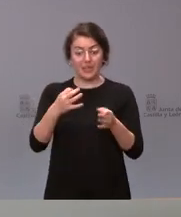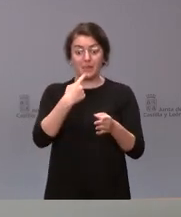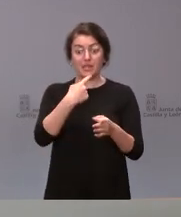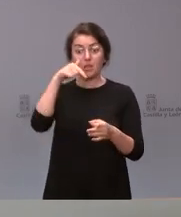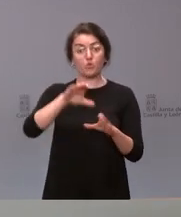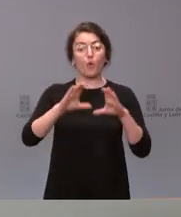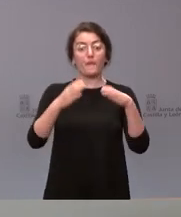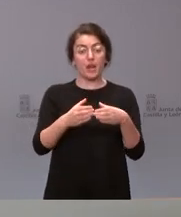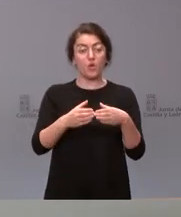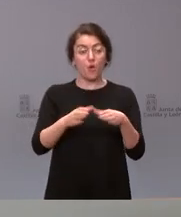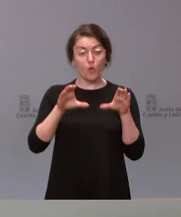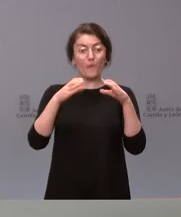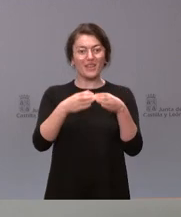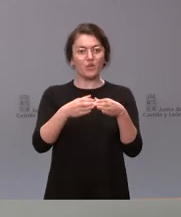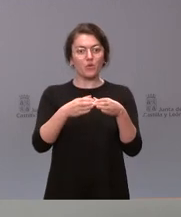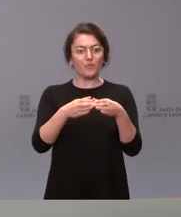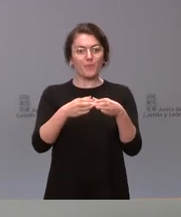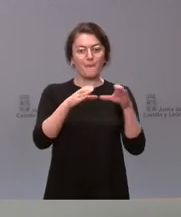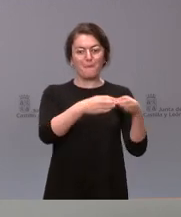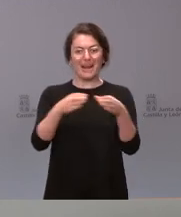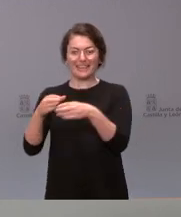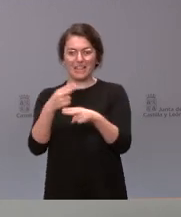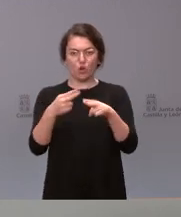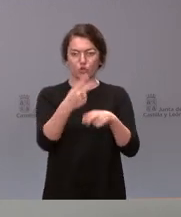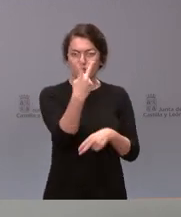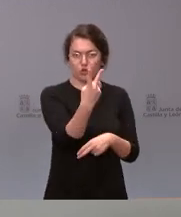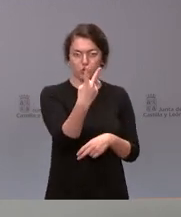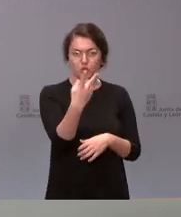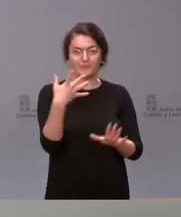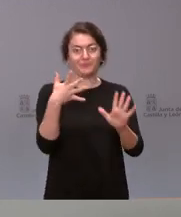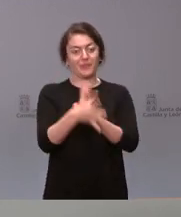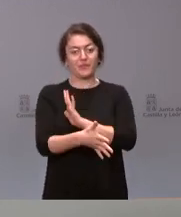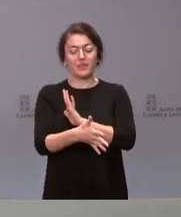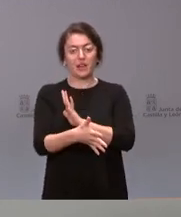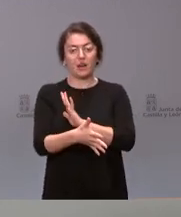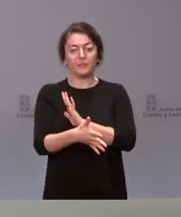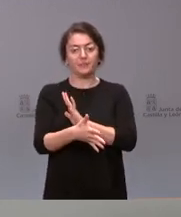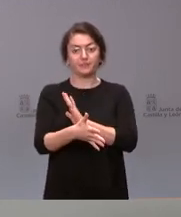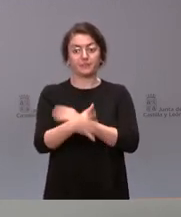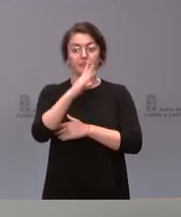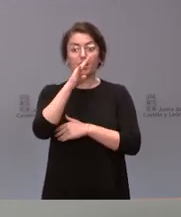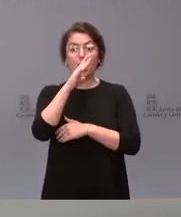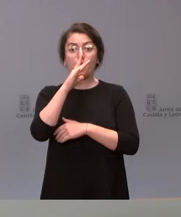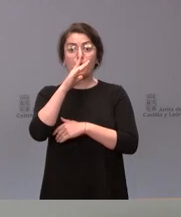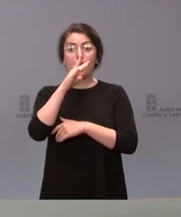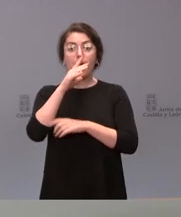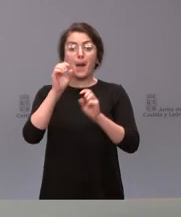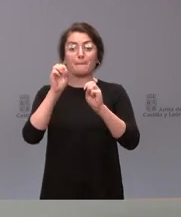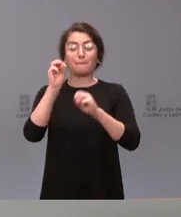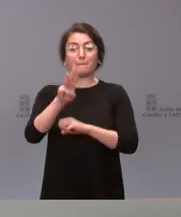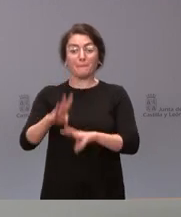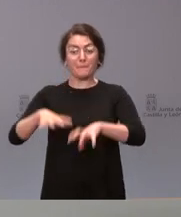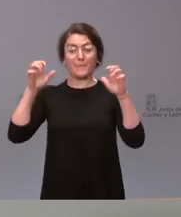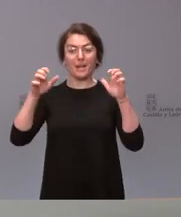es un gobierno soltado por dos partidos. En la medida en que el asunto se va a tramitar en el Parlamento Nacional, cada uno de los partidos allí